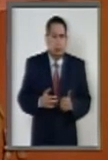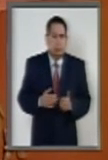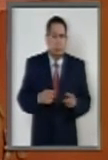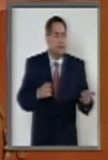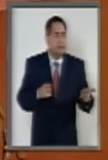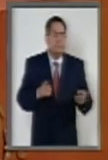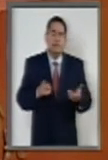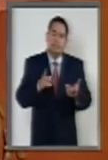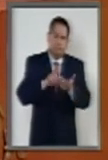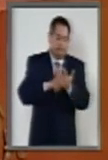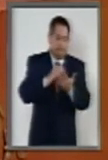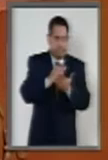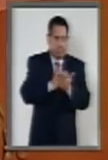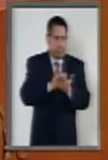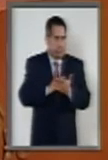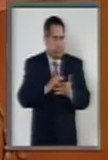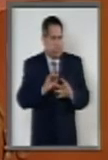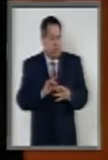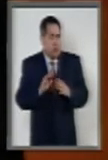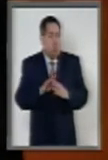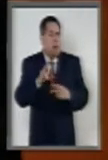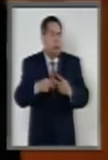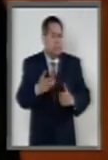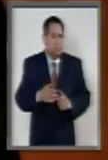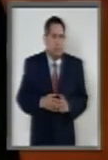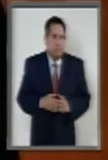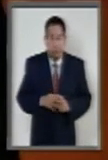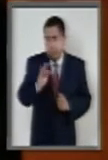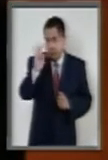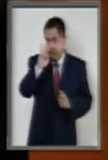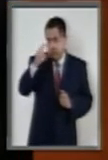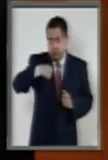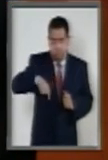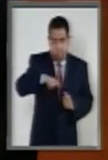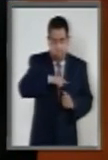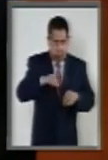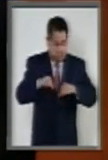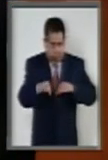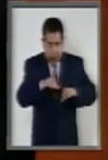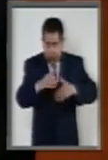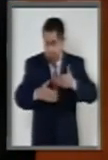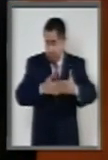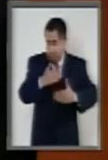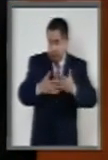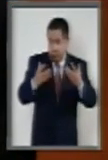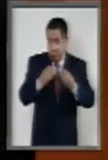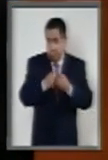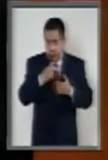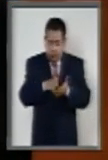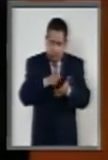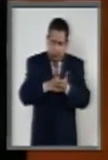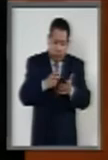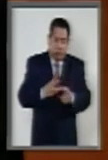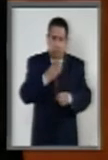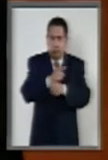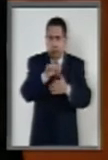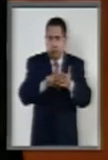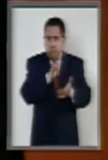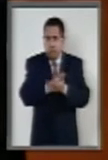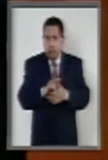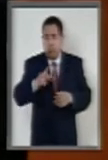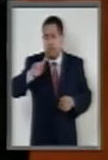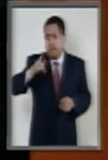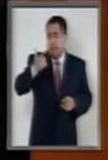contenido del decreto de su creación. Si vamos a trabajar en reformar la ley orgánica de la